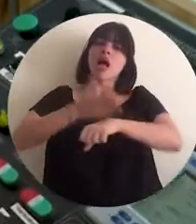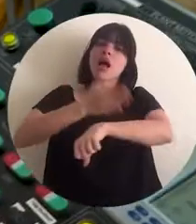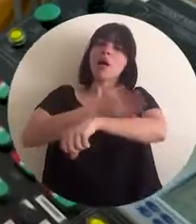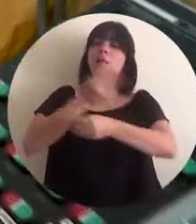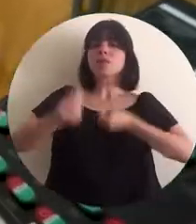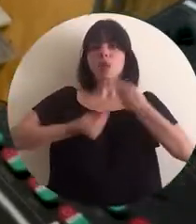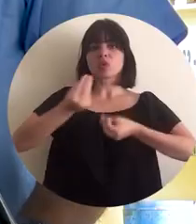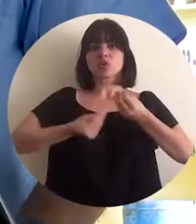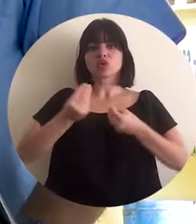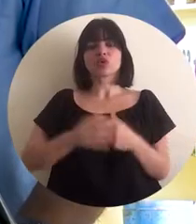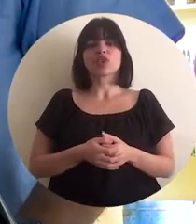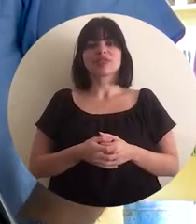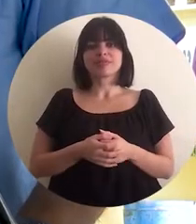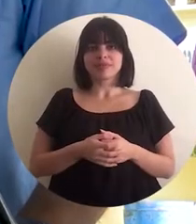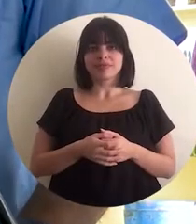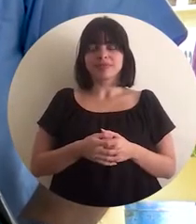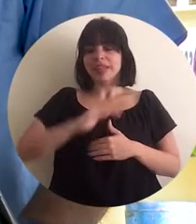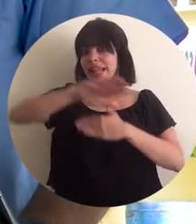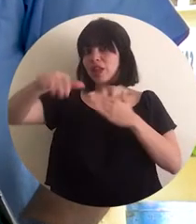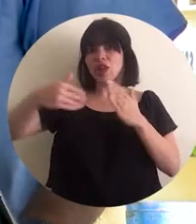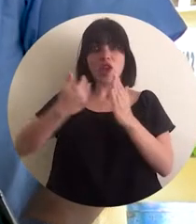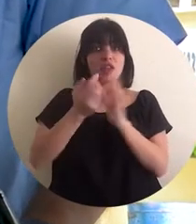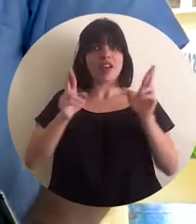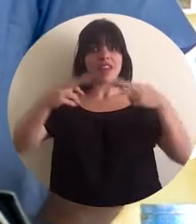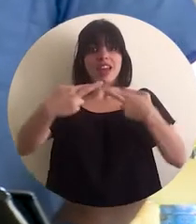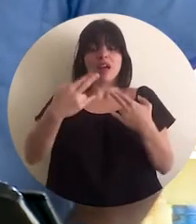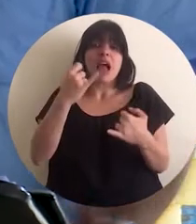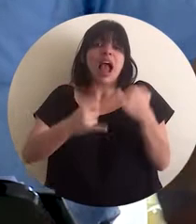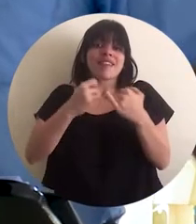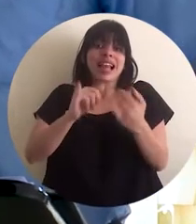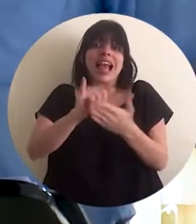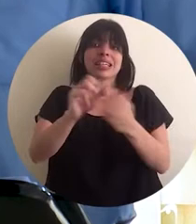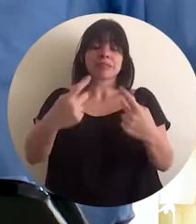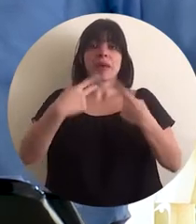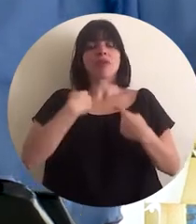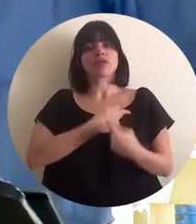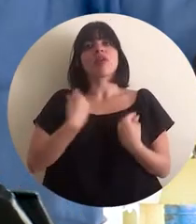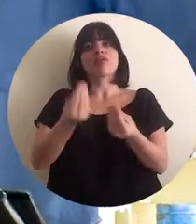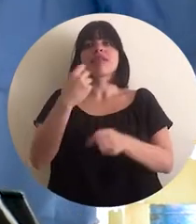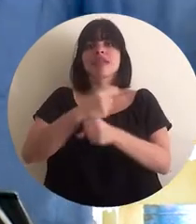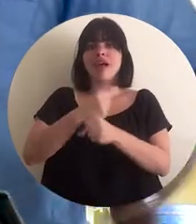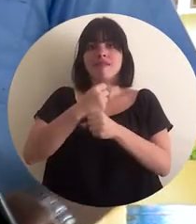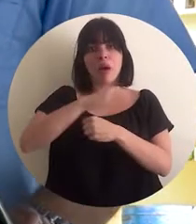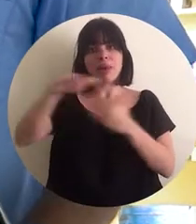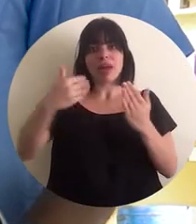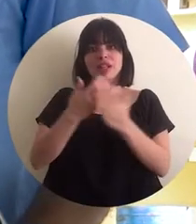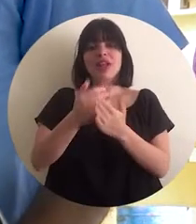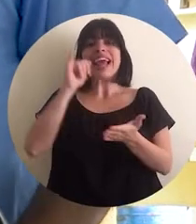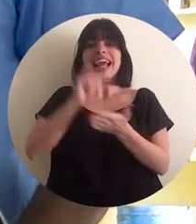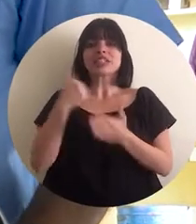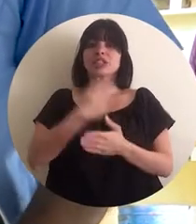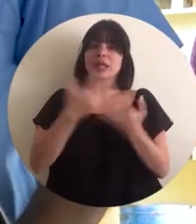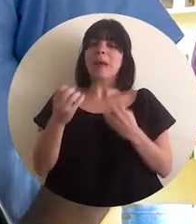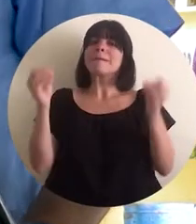productividad de la región, que es lo que al final de cuentas nos permite generar trabajo y empleo. Y eso es lo